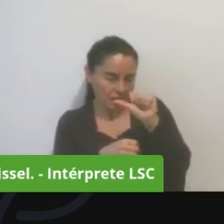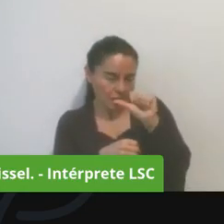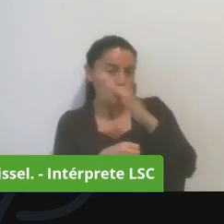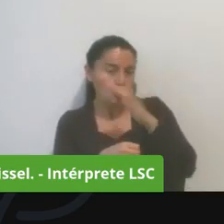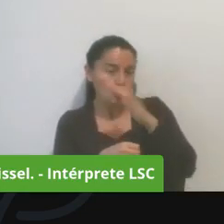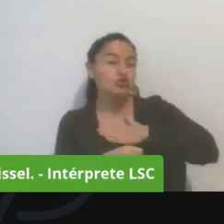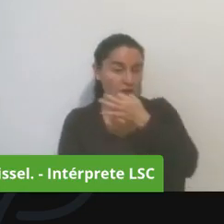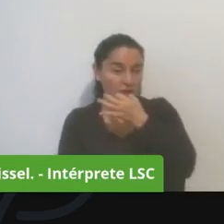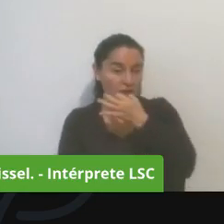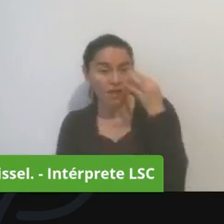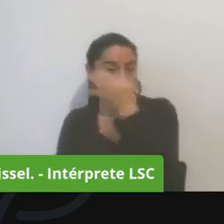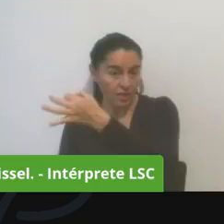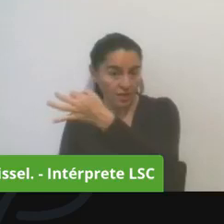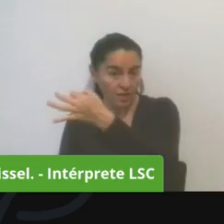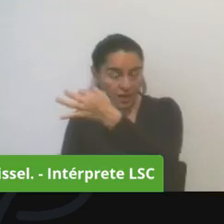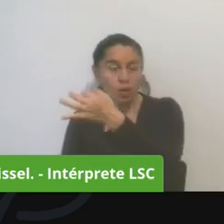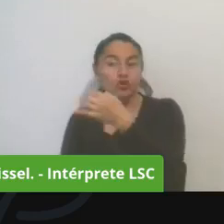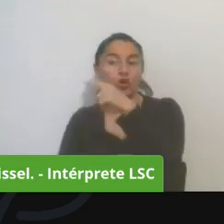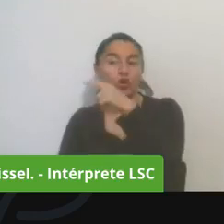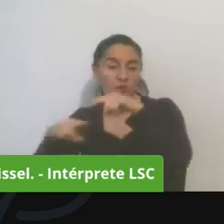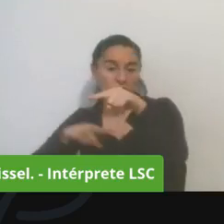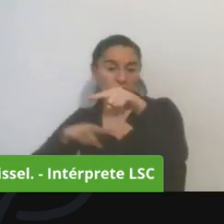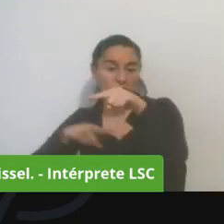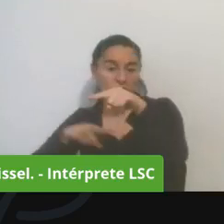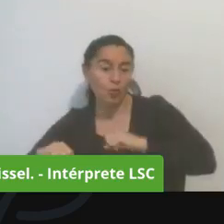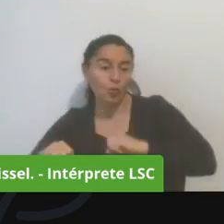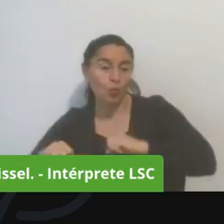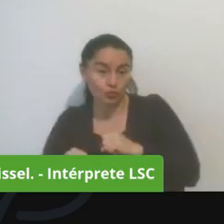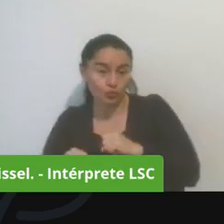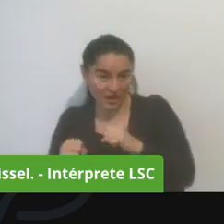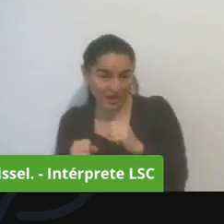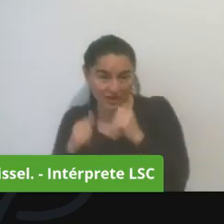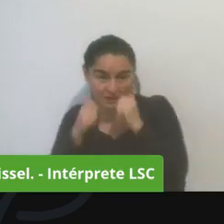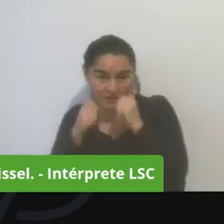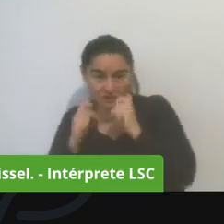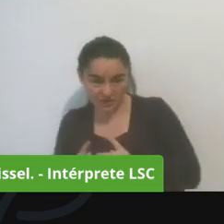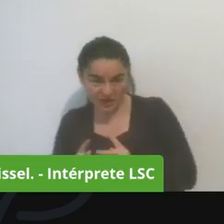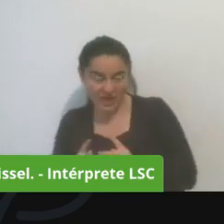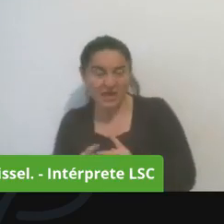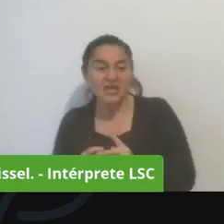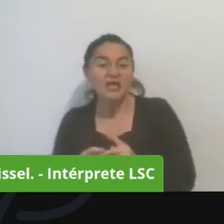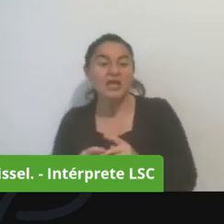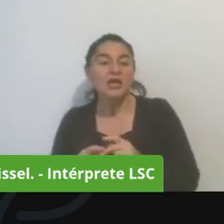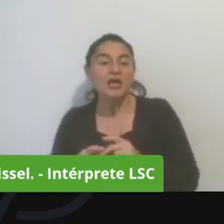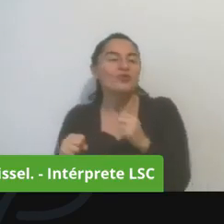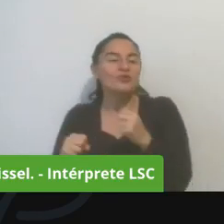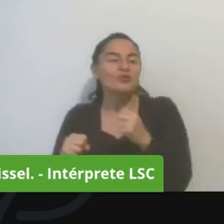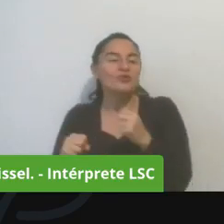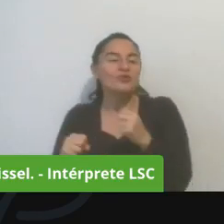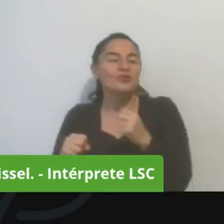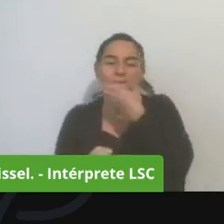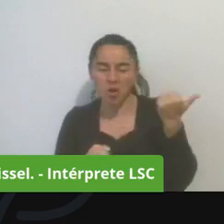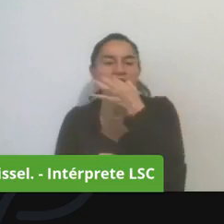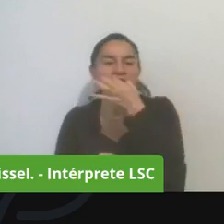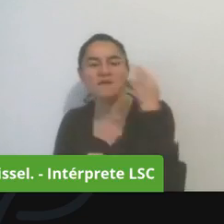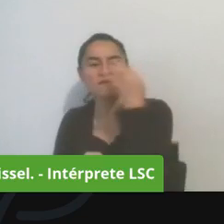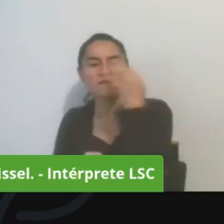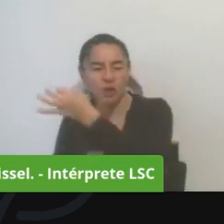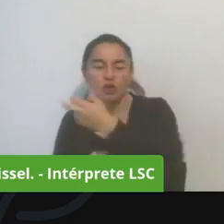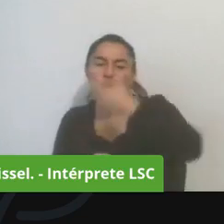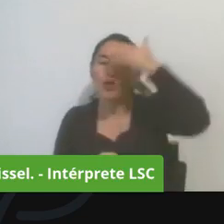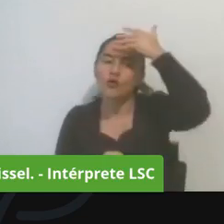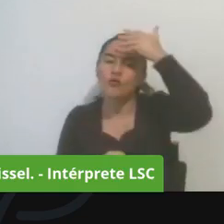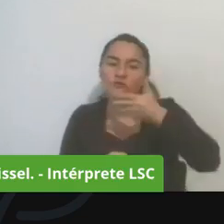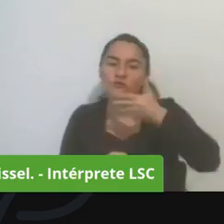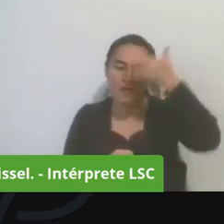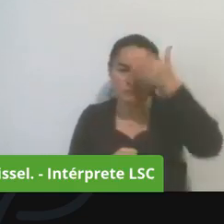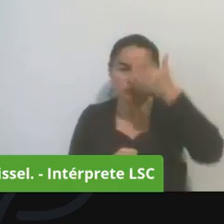administración tanto de bogotá humana como de bogotá mejor para todas y fue muy efectivo esa vez lo hice por facebook y quiero decirles a los comunales que esto lo que va